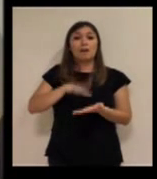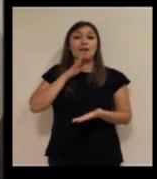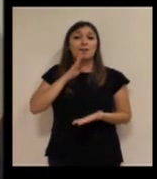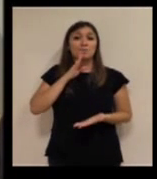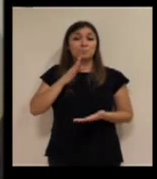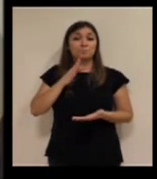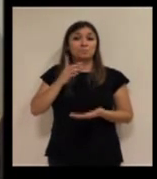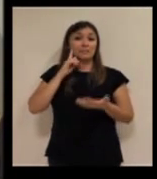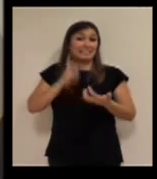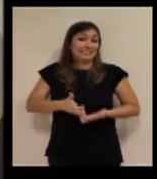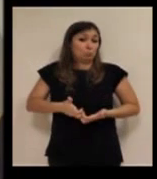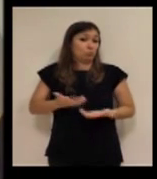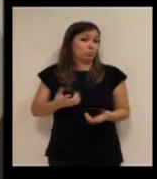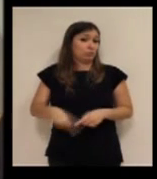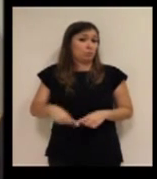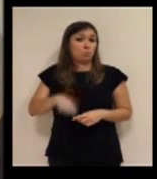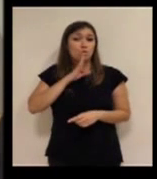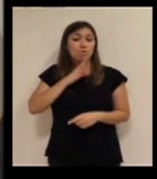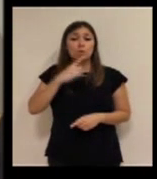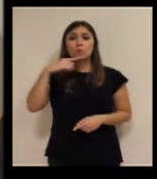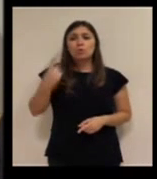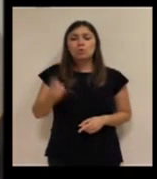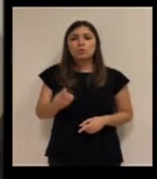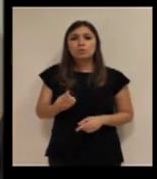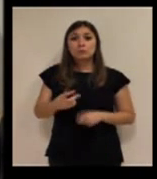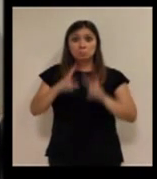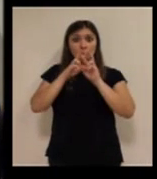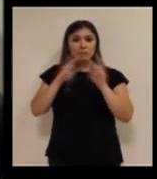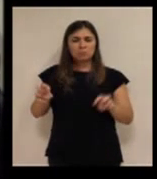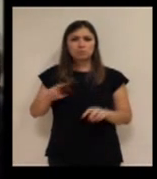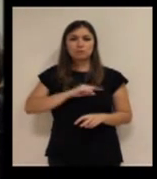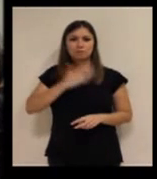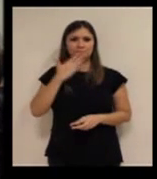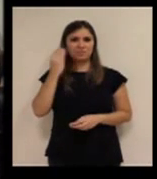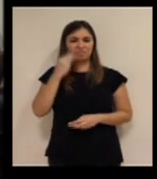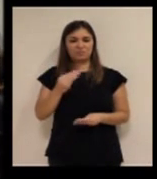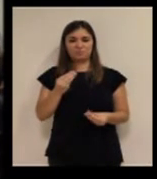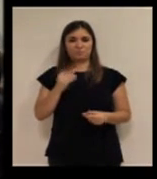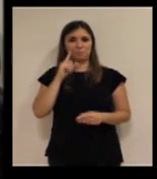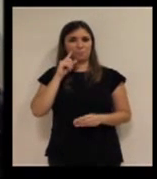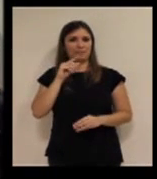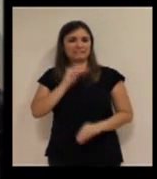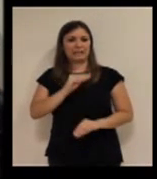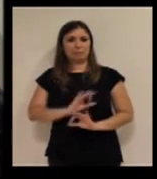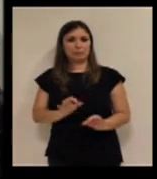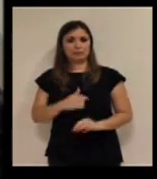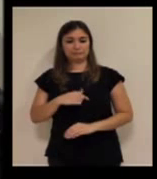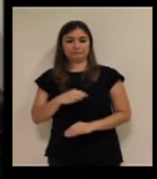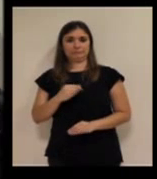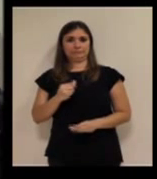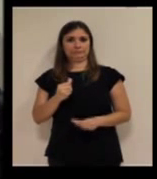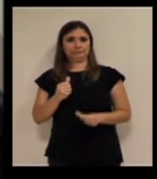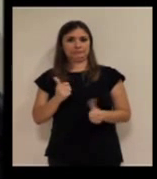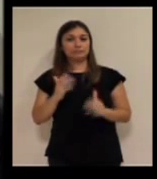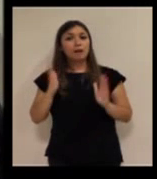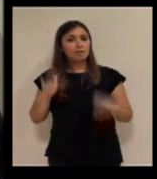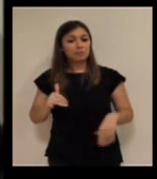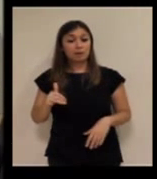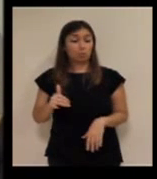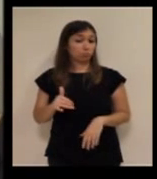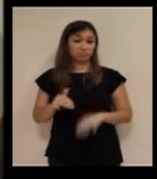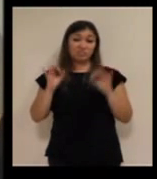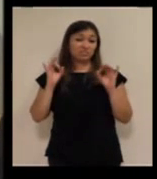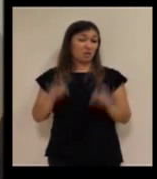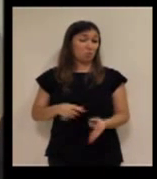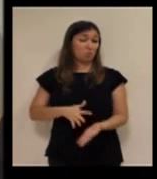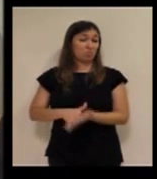dispositivo que comentaba antes, en un principio era muy frío y a nosotros nos llamaba la atención y sinceramente pensábamos que no iba a